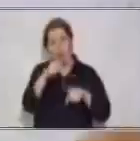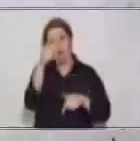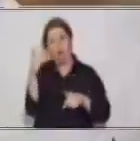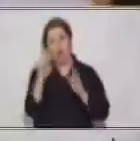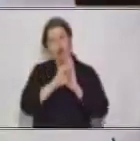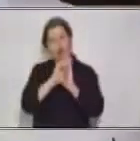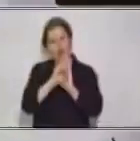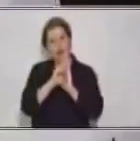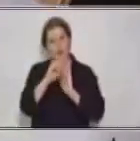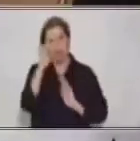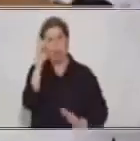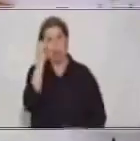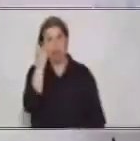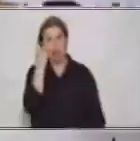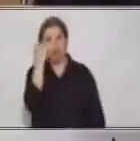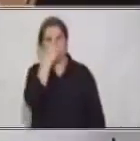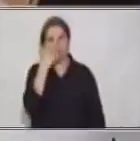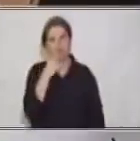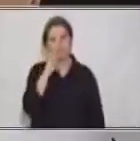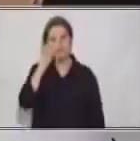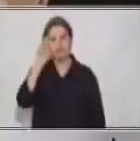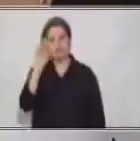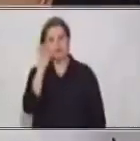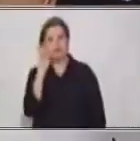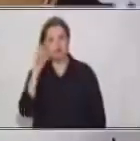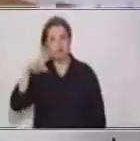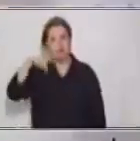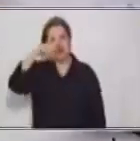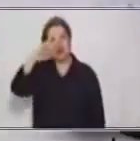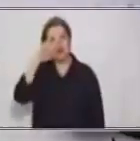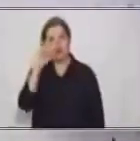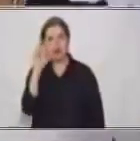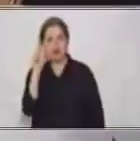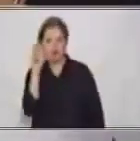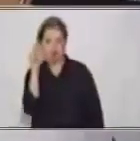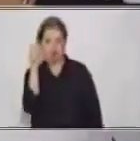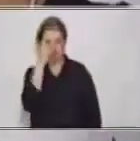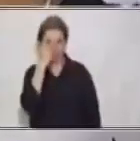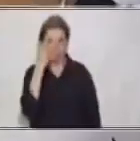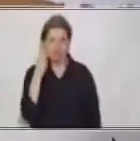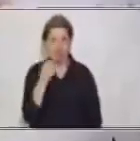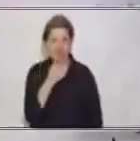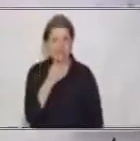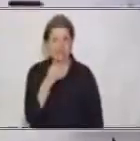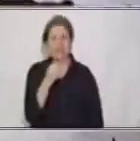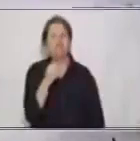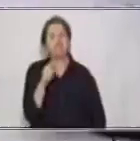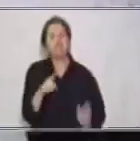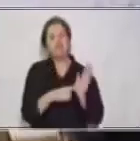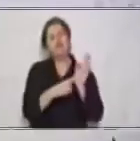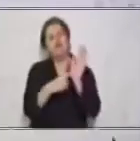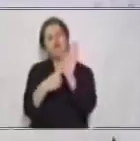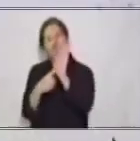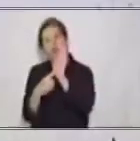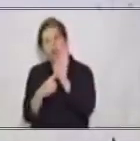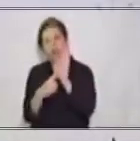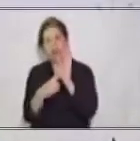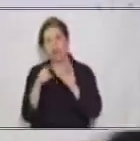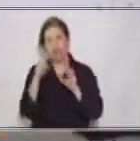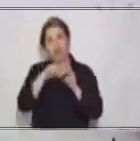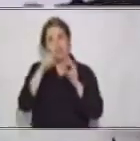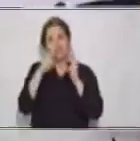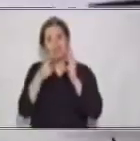Indican separación, diferencia o alternativa entre personas, ideas, acciones o cosas.